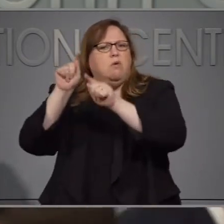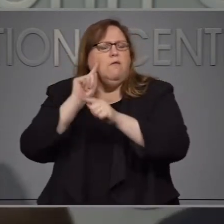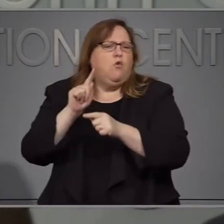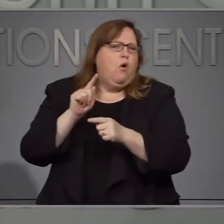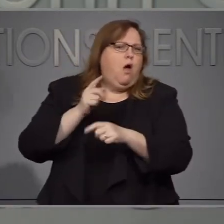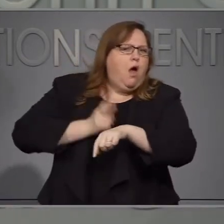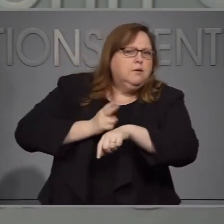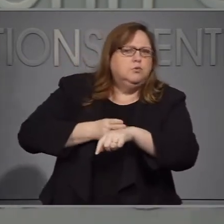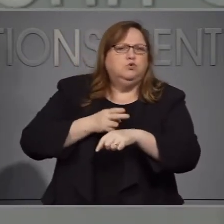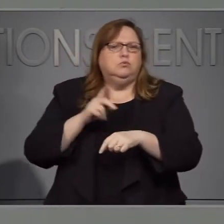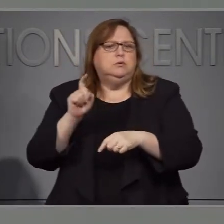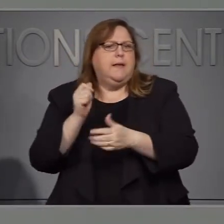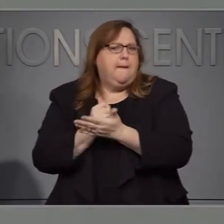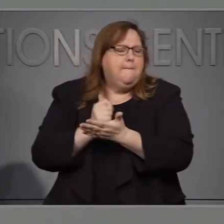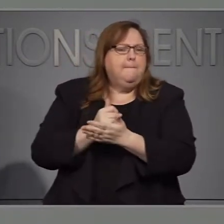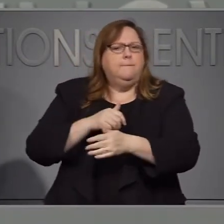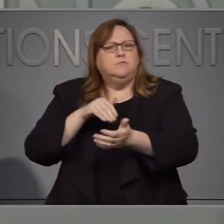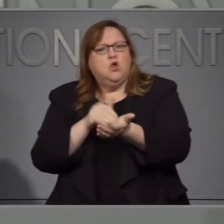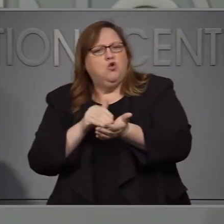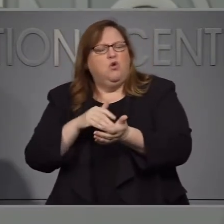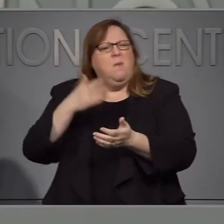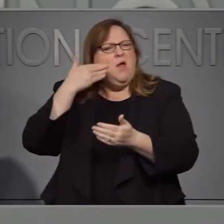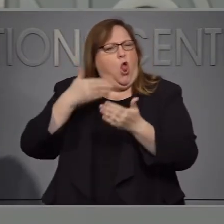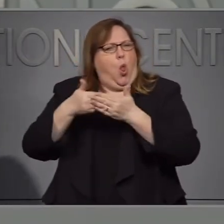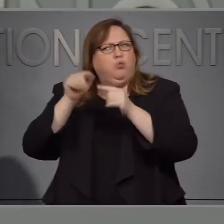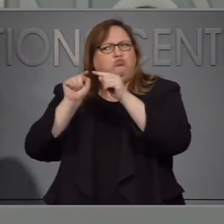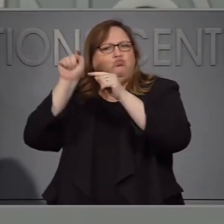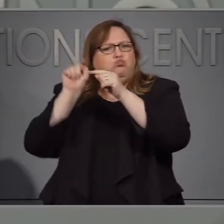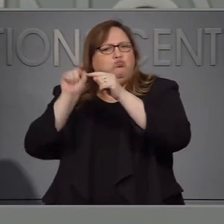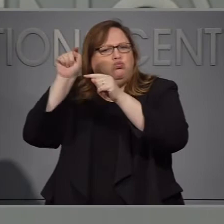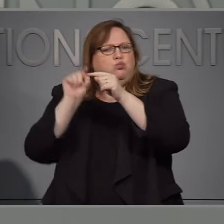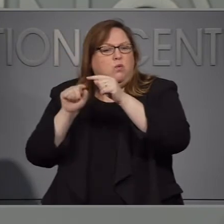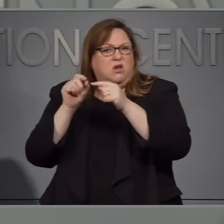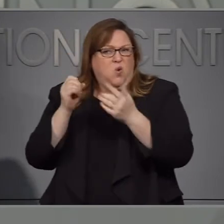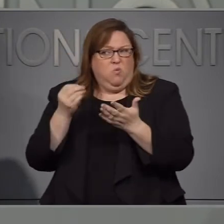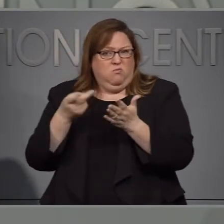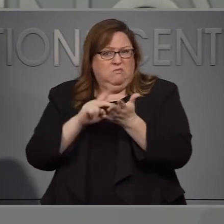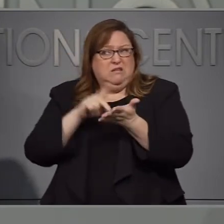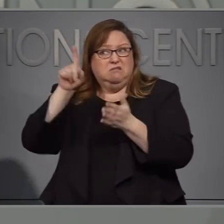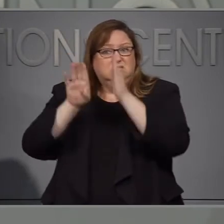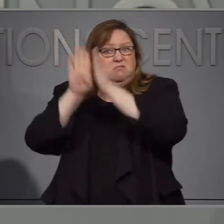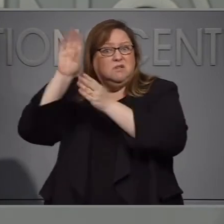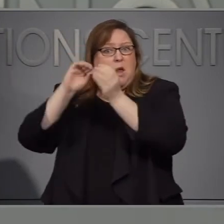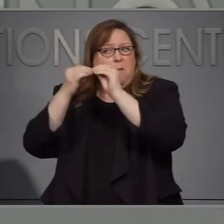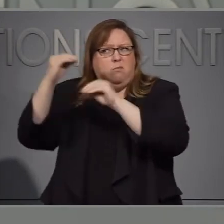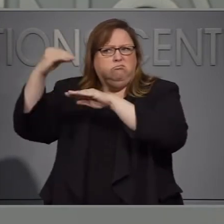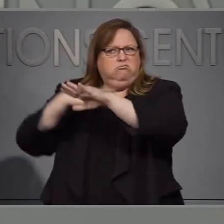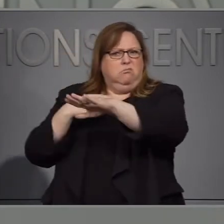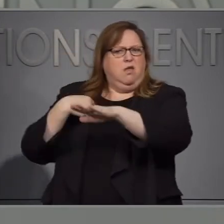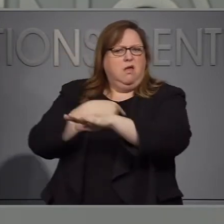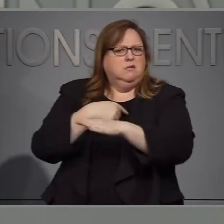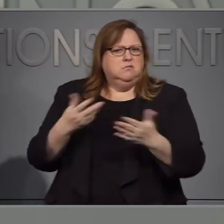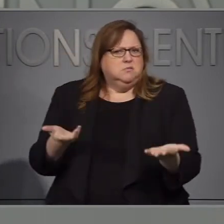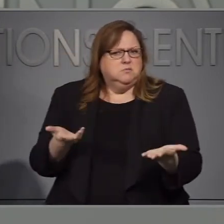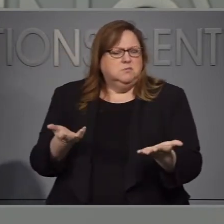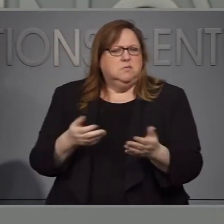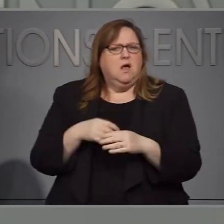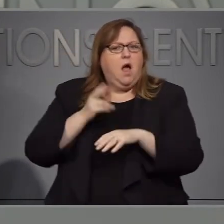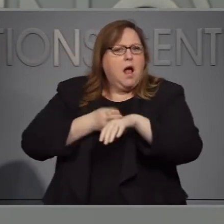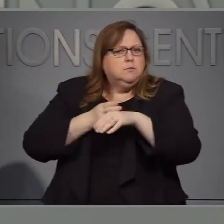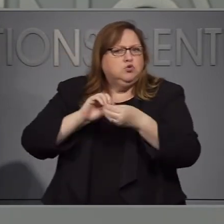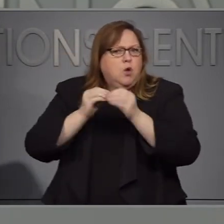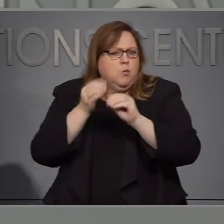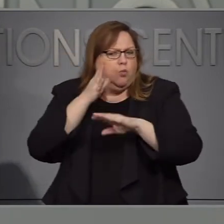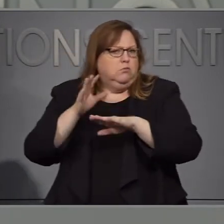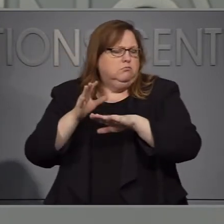afecta el número de hospitalizaciones y cómo está impactando las cifras en el noreste respuesta los